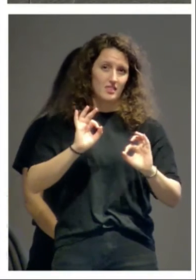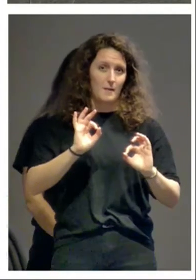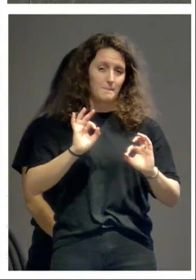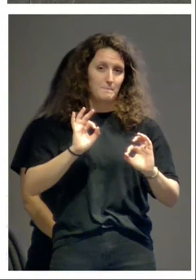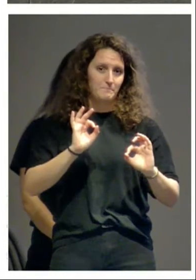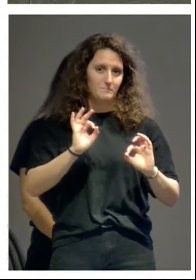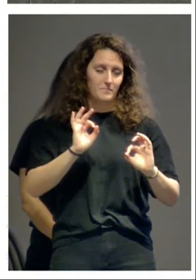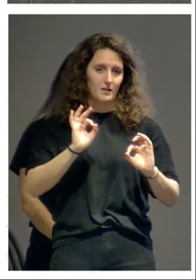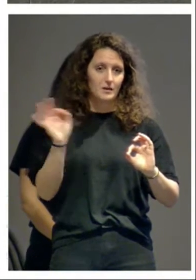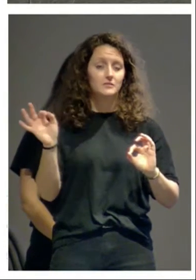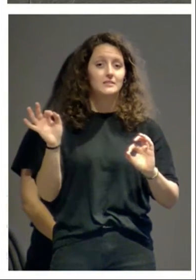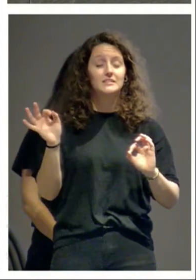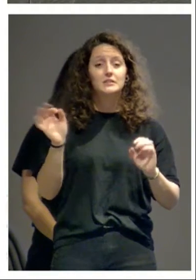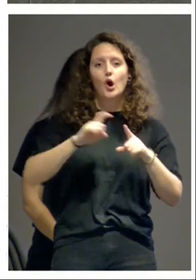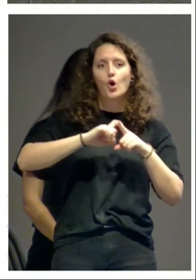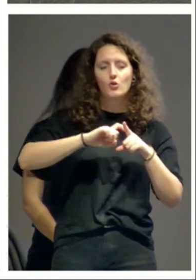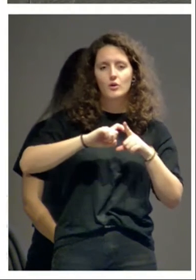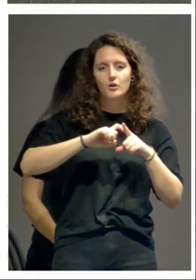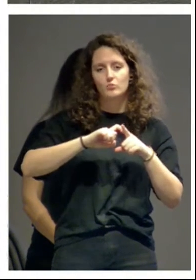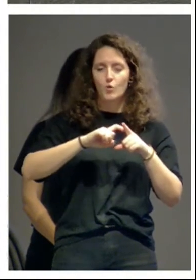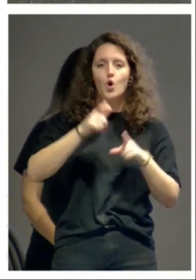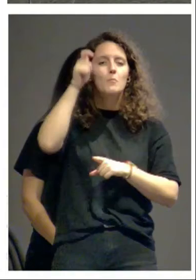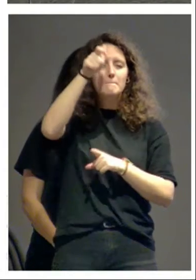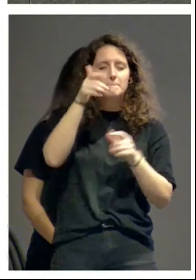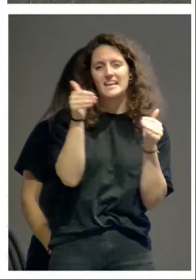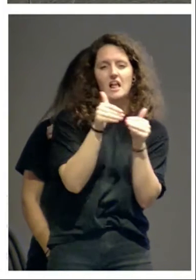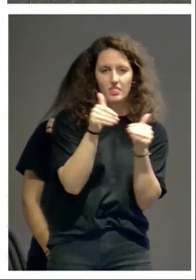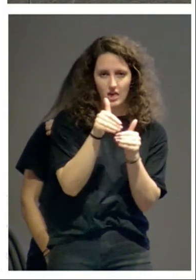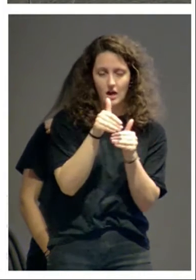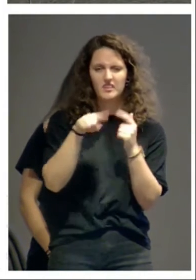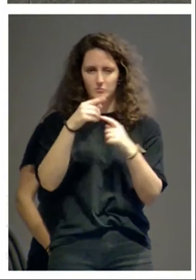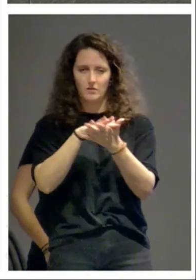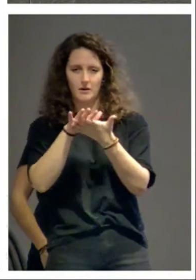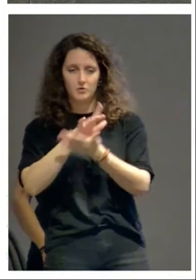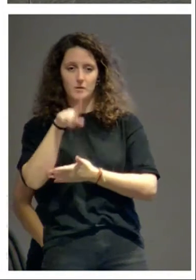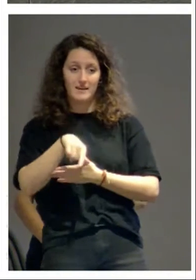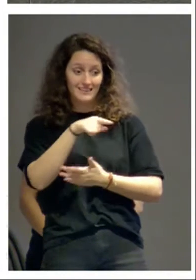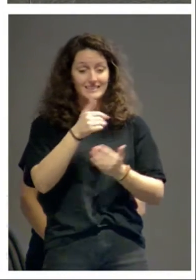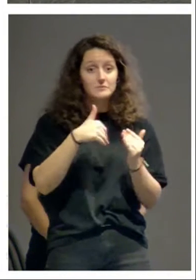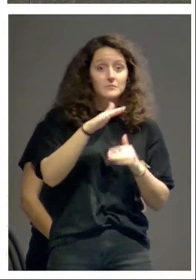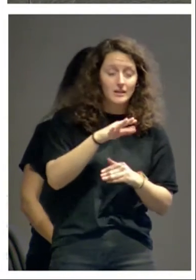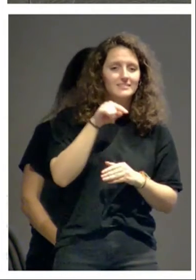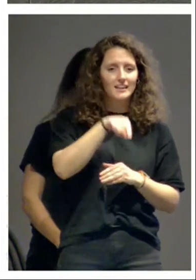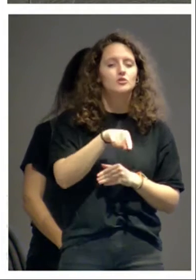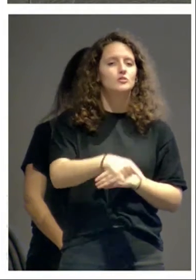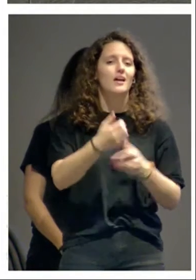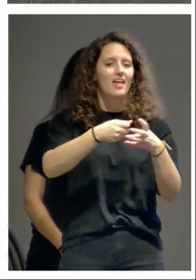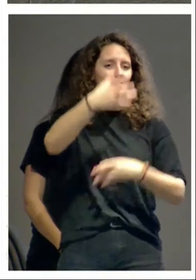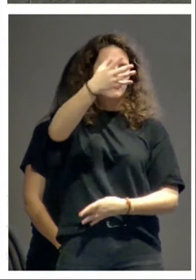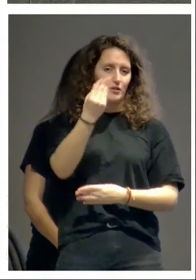superase la condición de mini aldea, luego hablaremos de esos también, tenía un edificio de piedra.